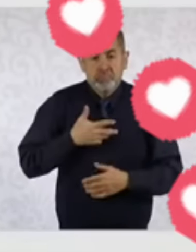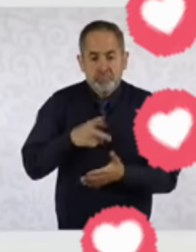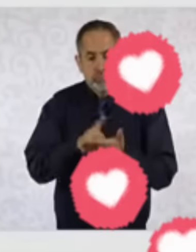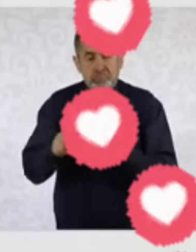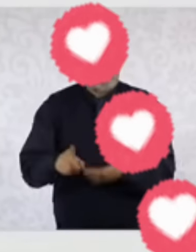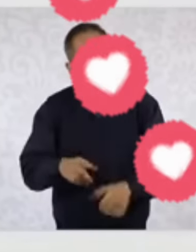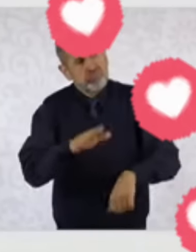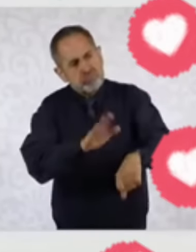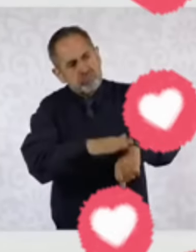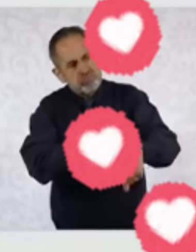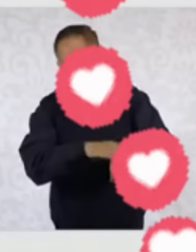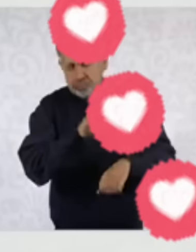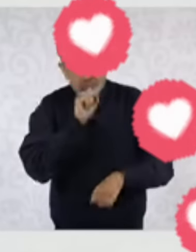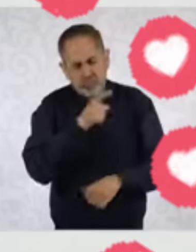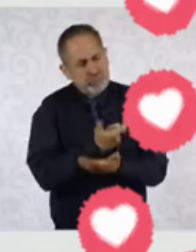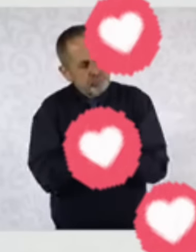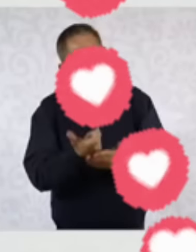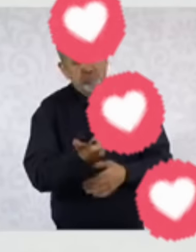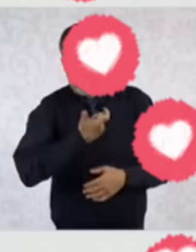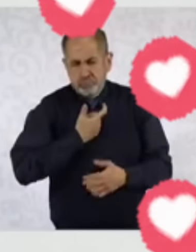exigir los mismos salarios.